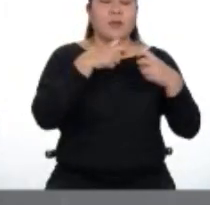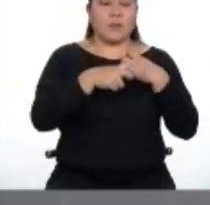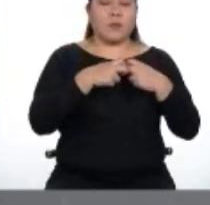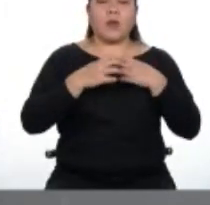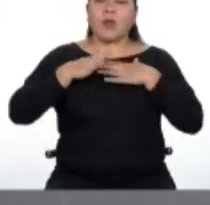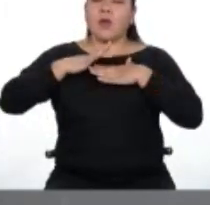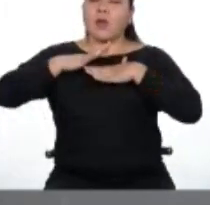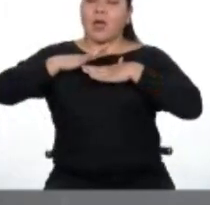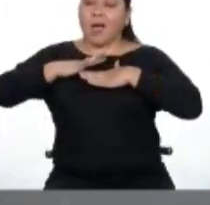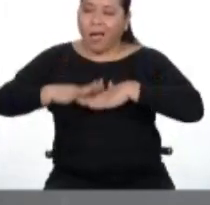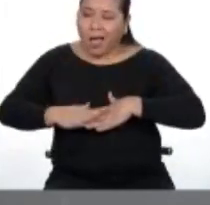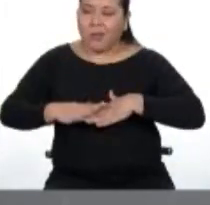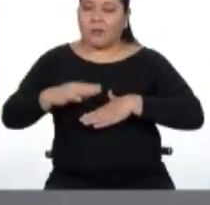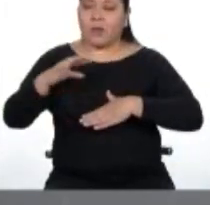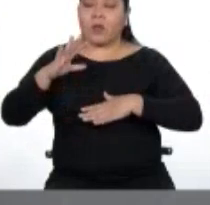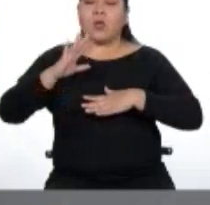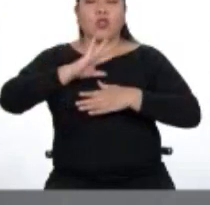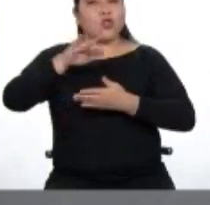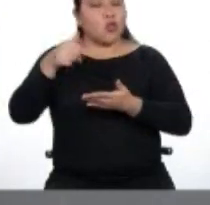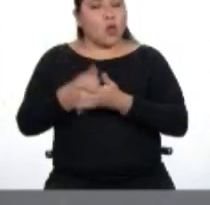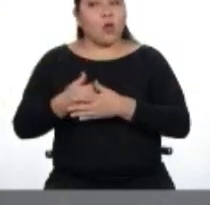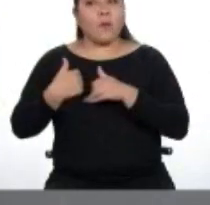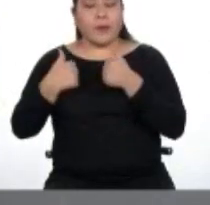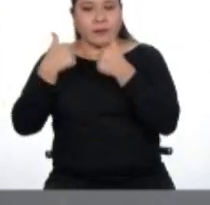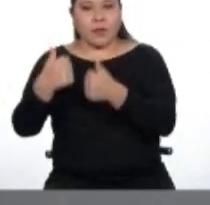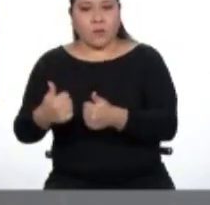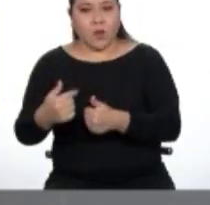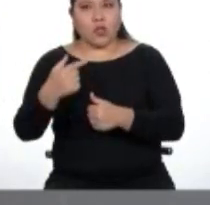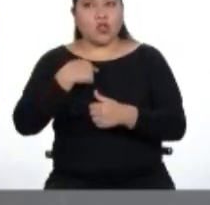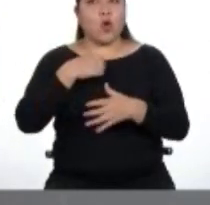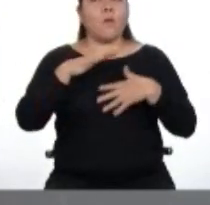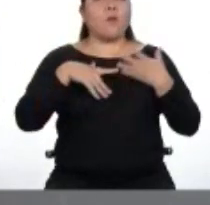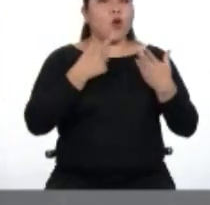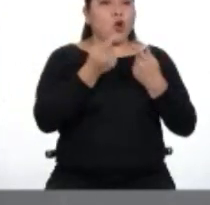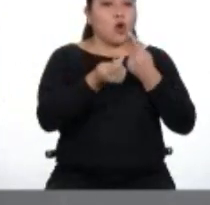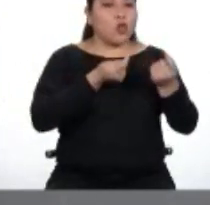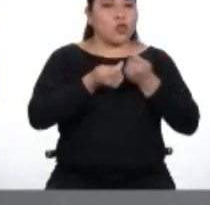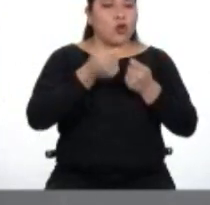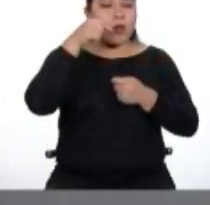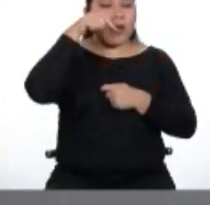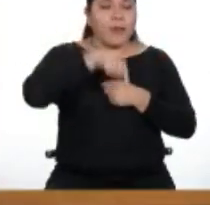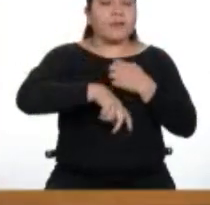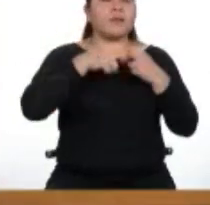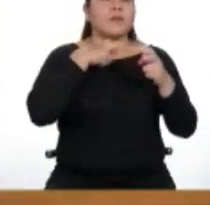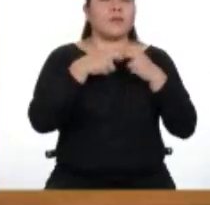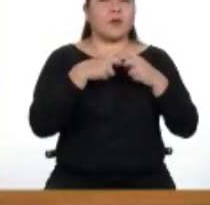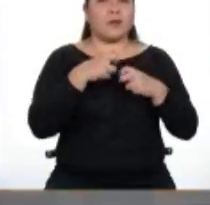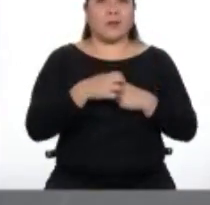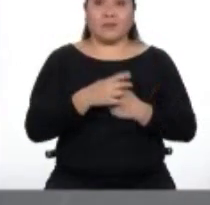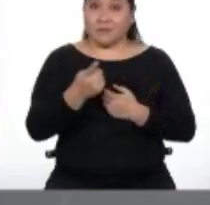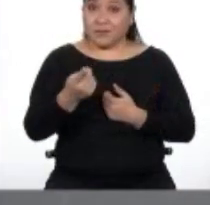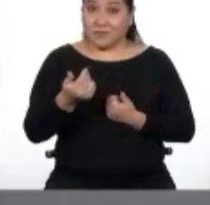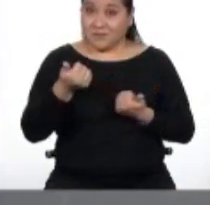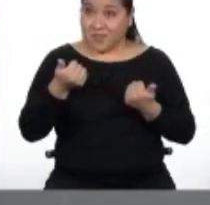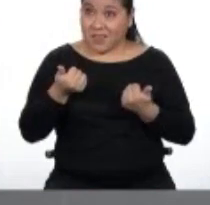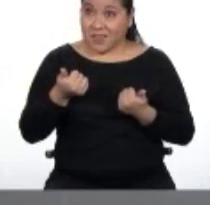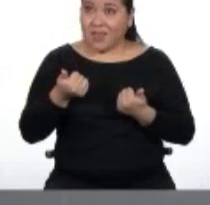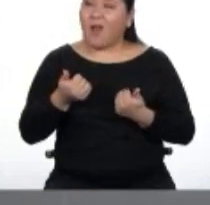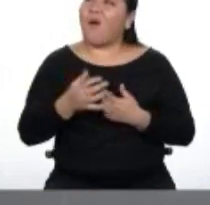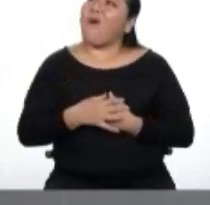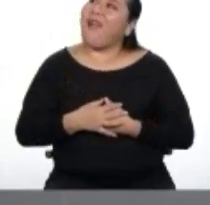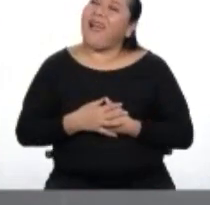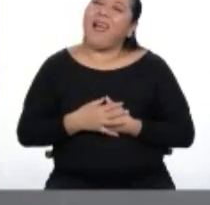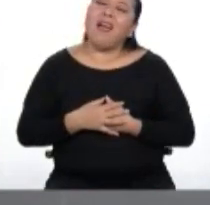Calma, todo va a estar bien. Puedo manejar esta situación. ¿Qué tal? ¡Wow!